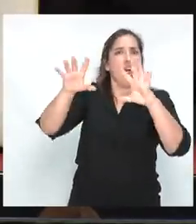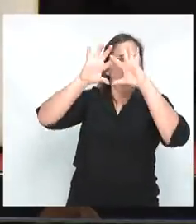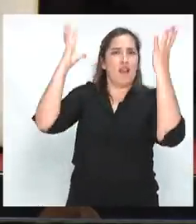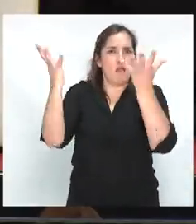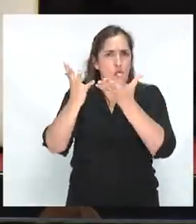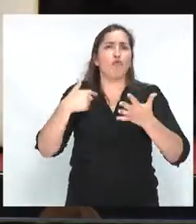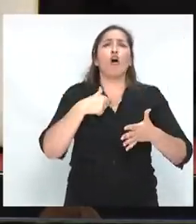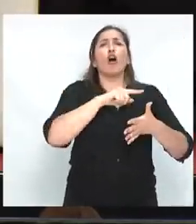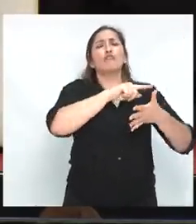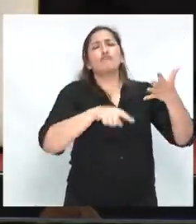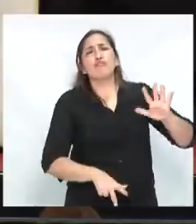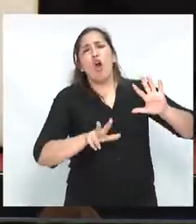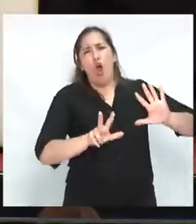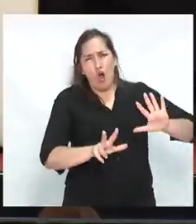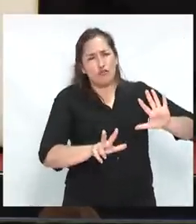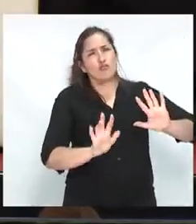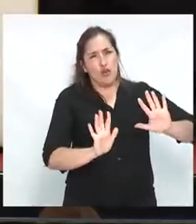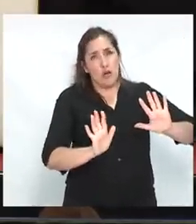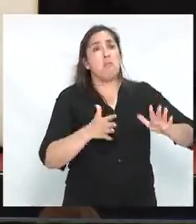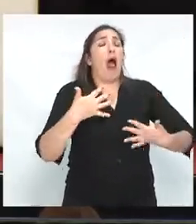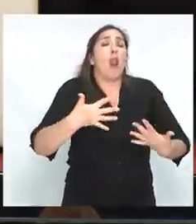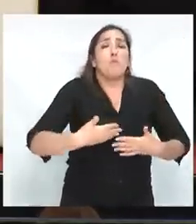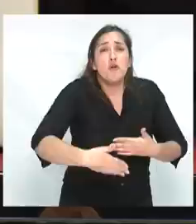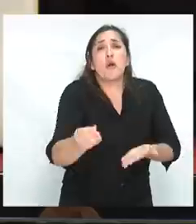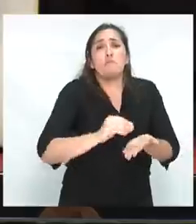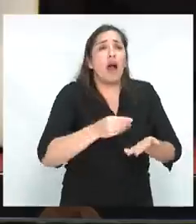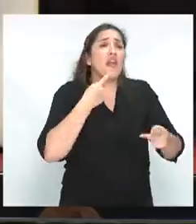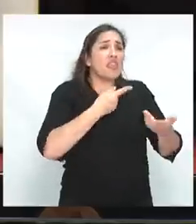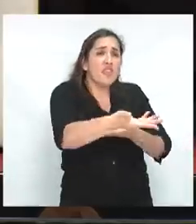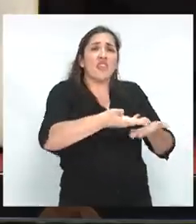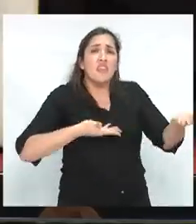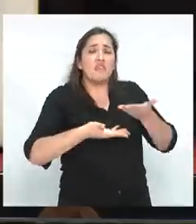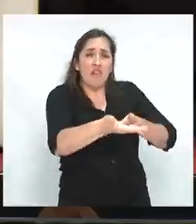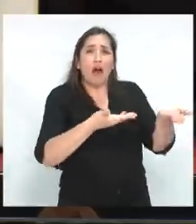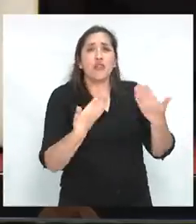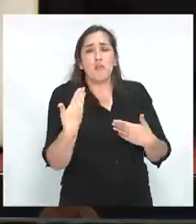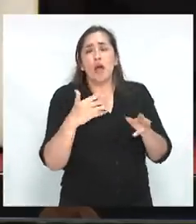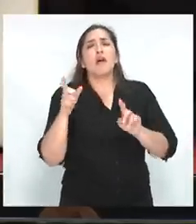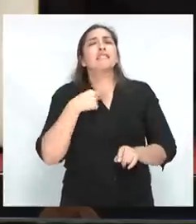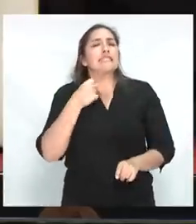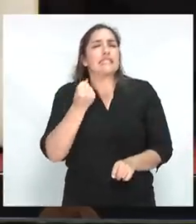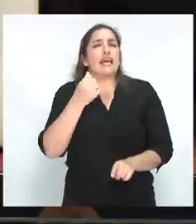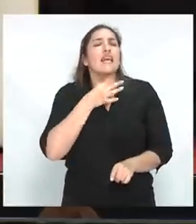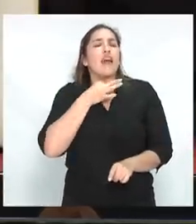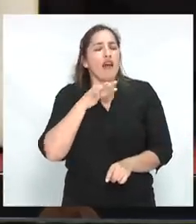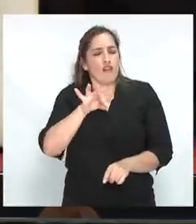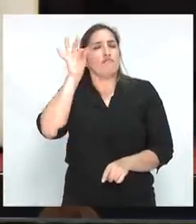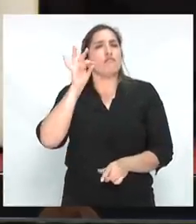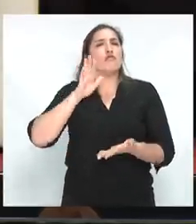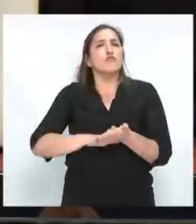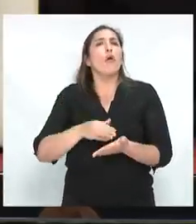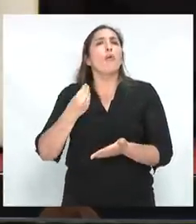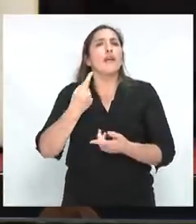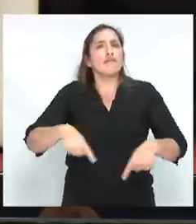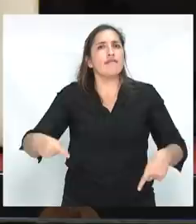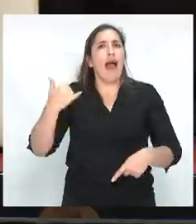ocho, luego capaz en el debate, en el diálogo salen otros temas, ahora quiero detenerme en los límites que hemos tenido.